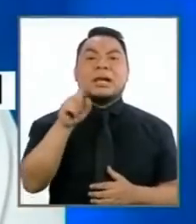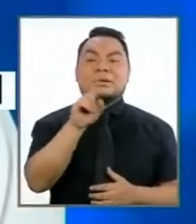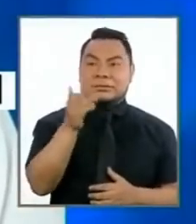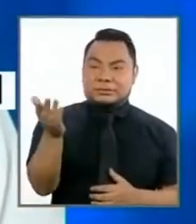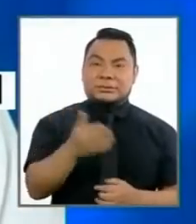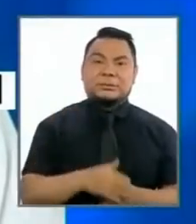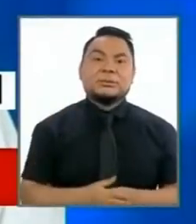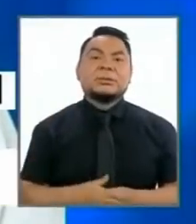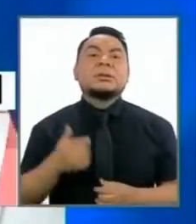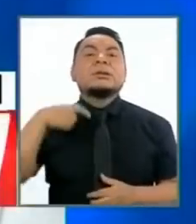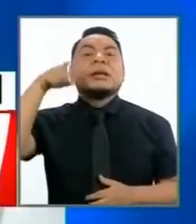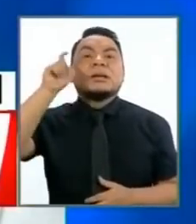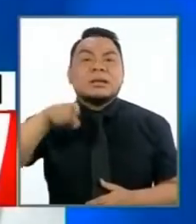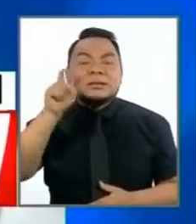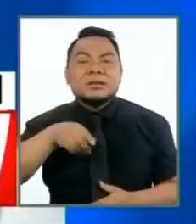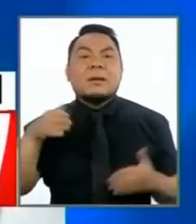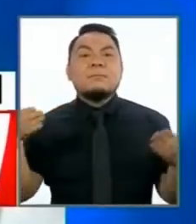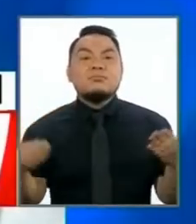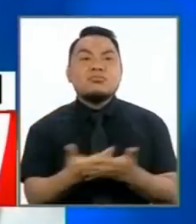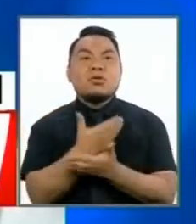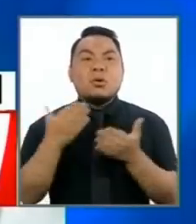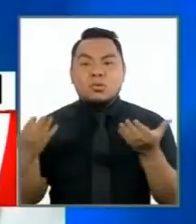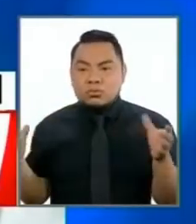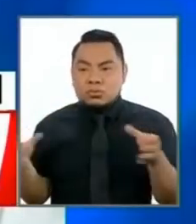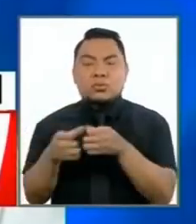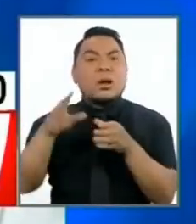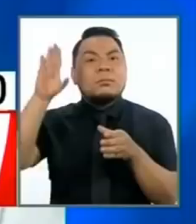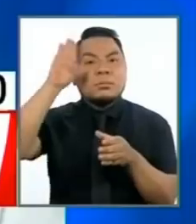necesitamos modernizar la policía